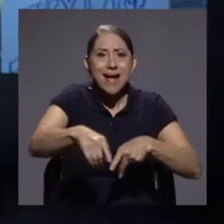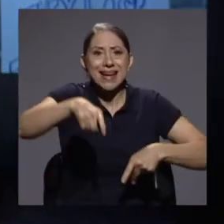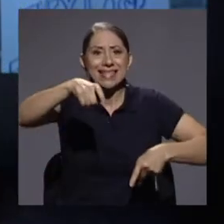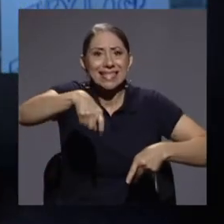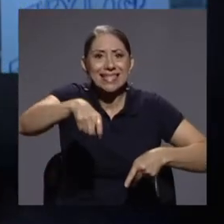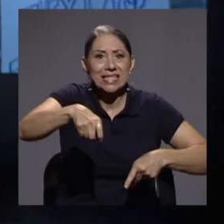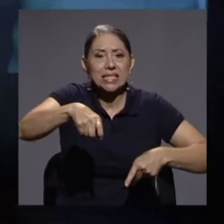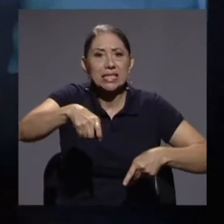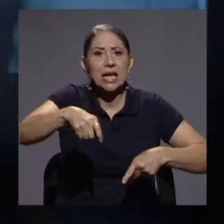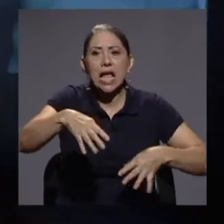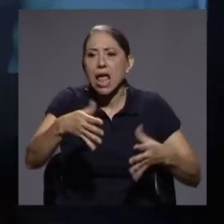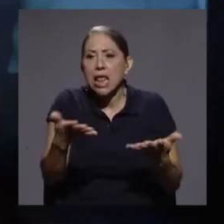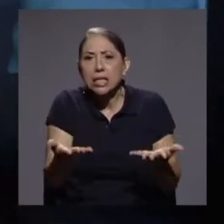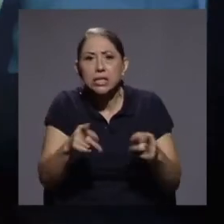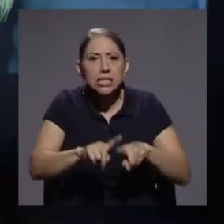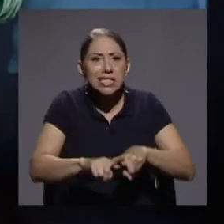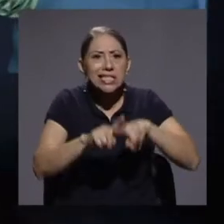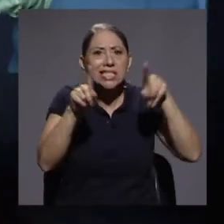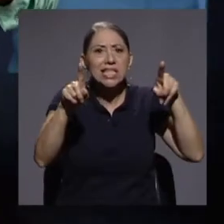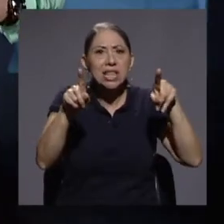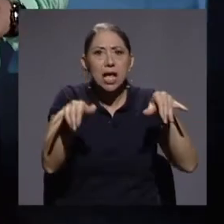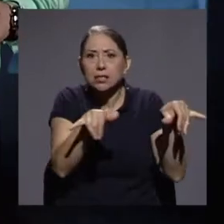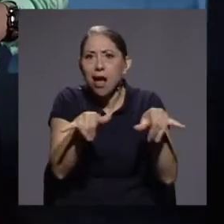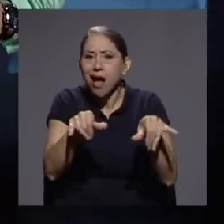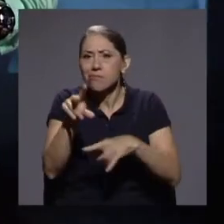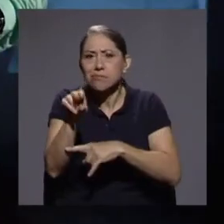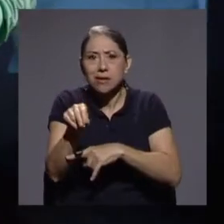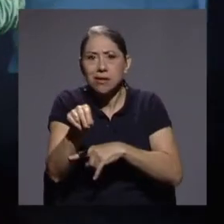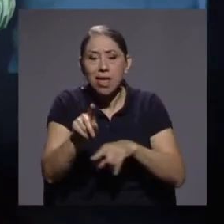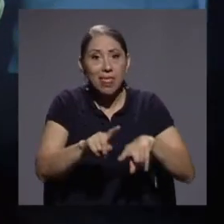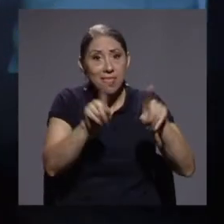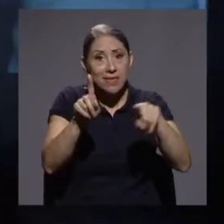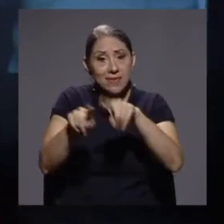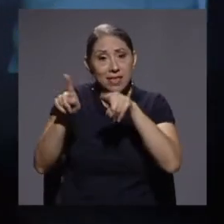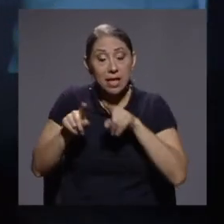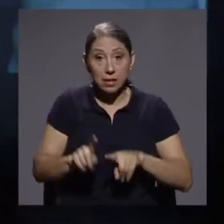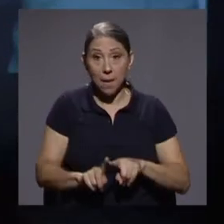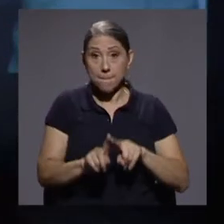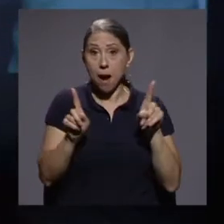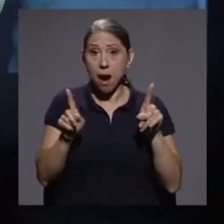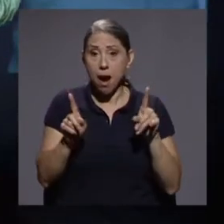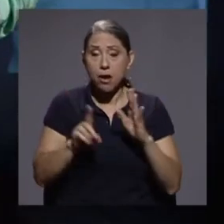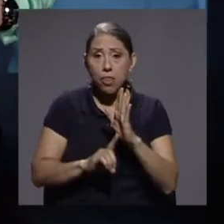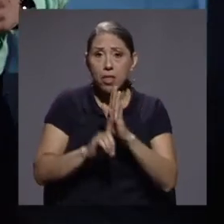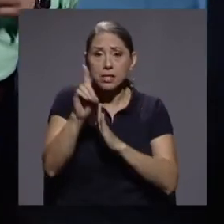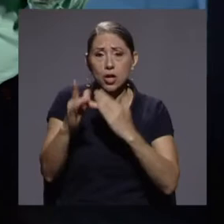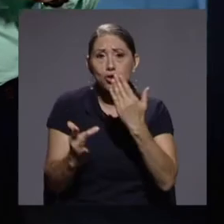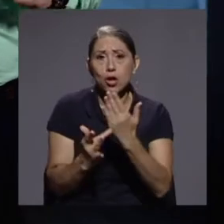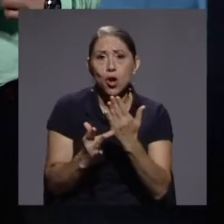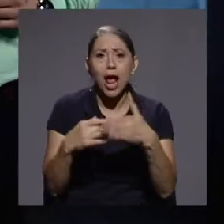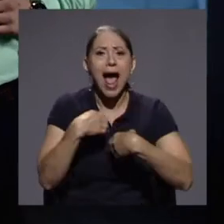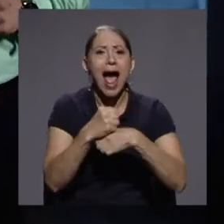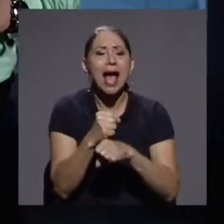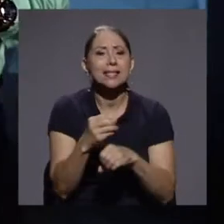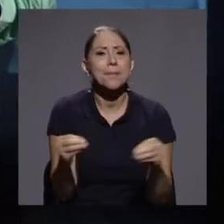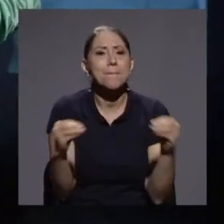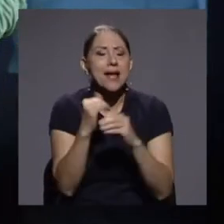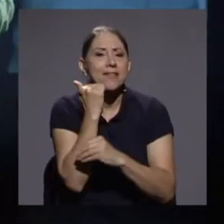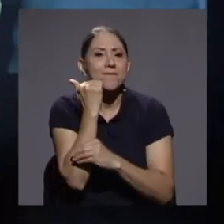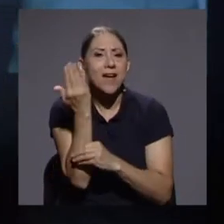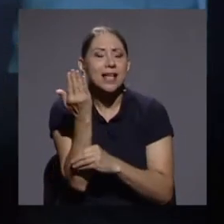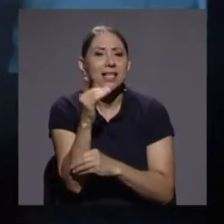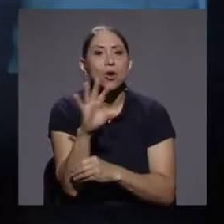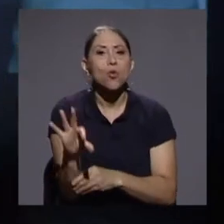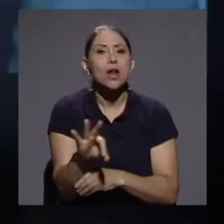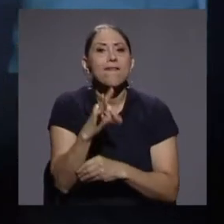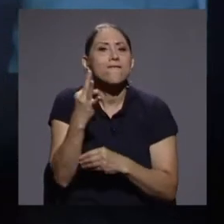distintas. Pero el desarrollo tecnológico ha venido a simplificar una de las formas de relacionamiento